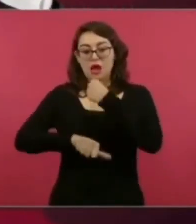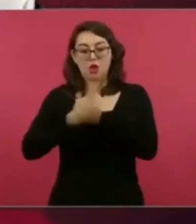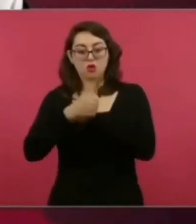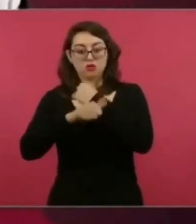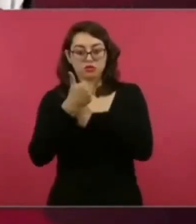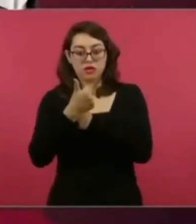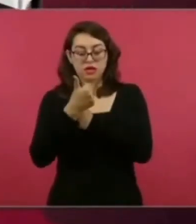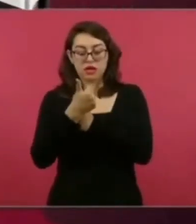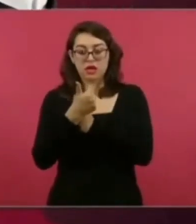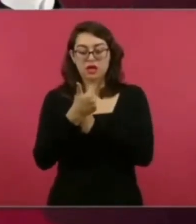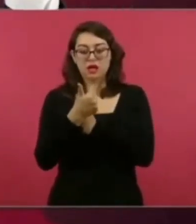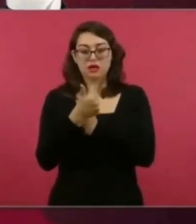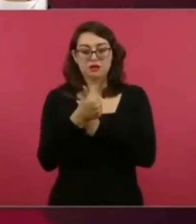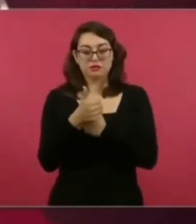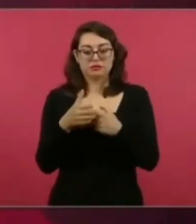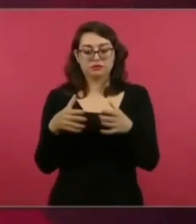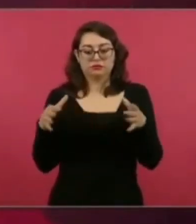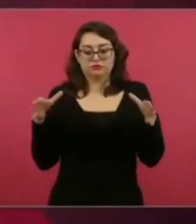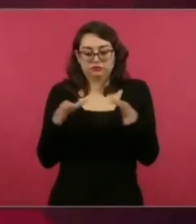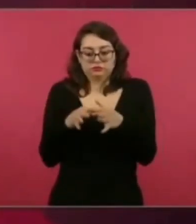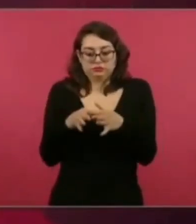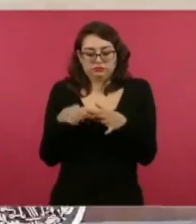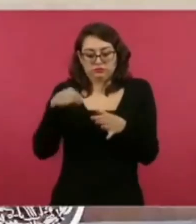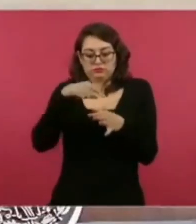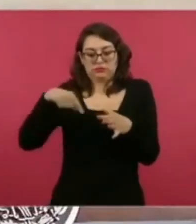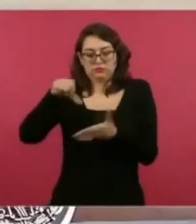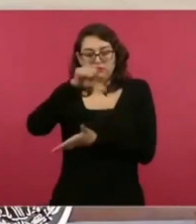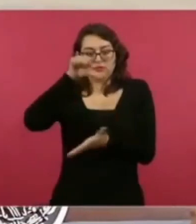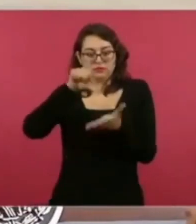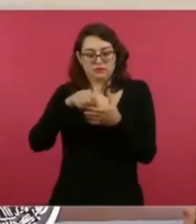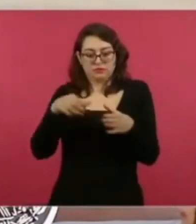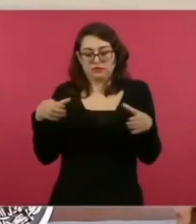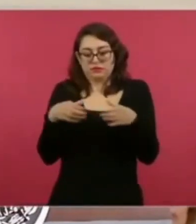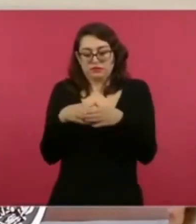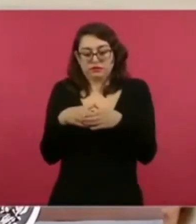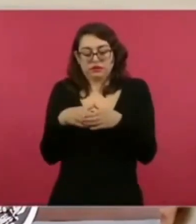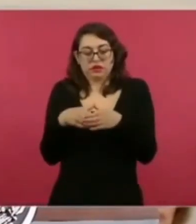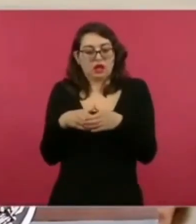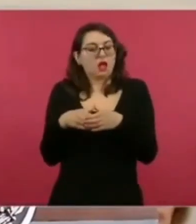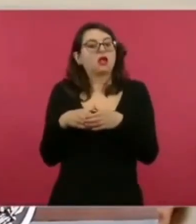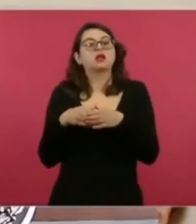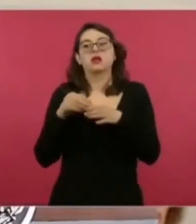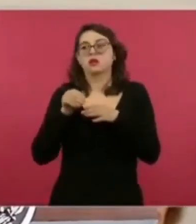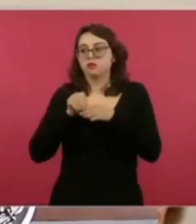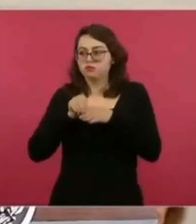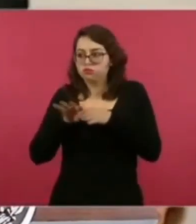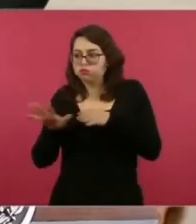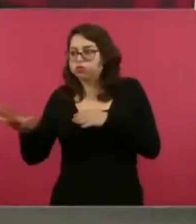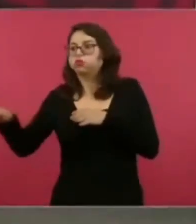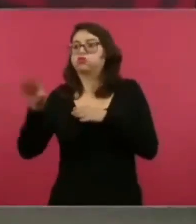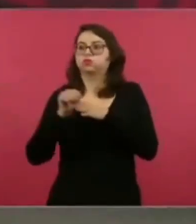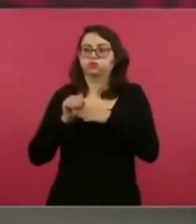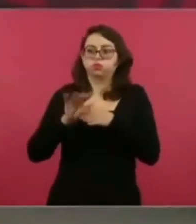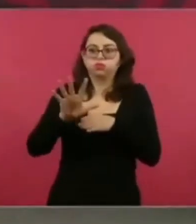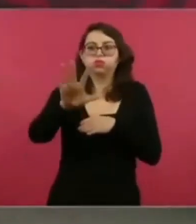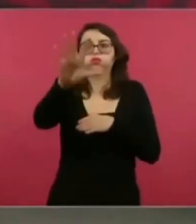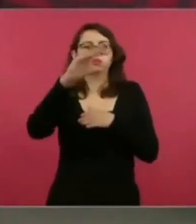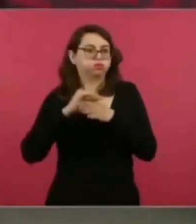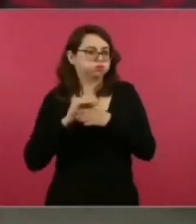más porque si ha habido inversiones en antenas